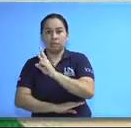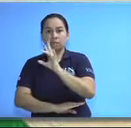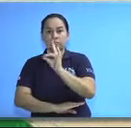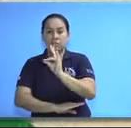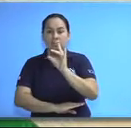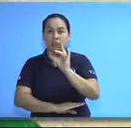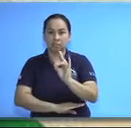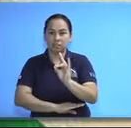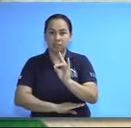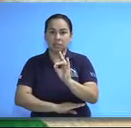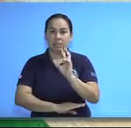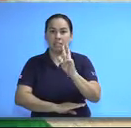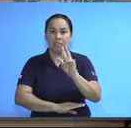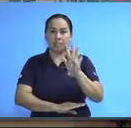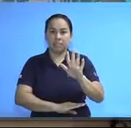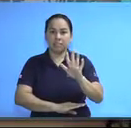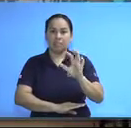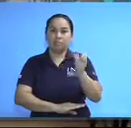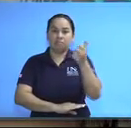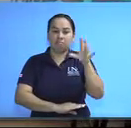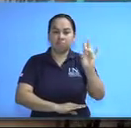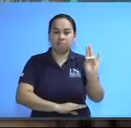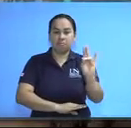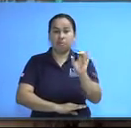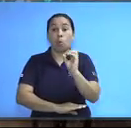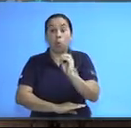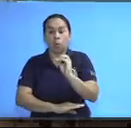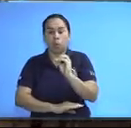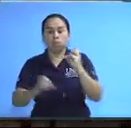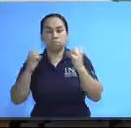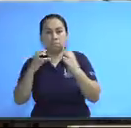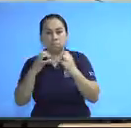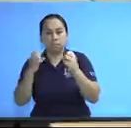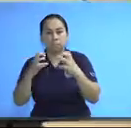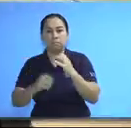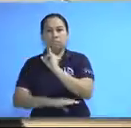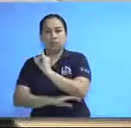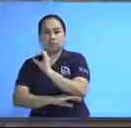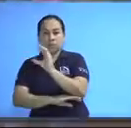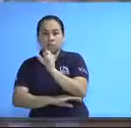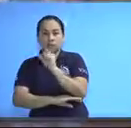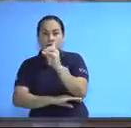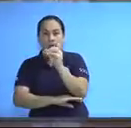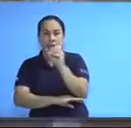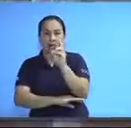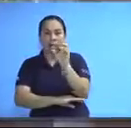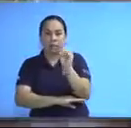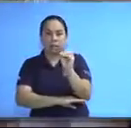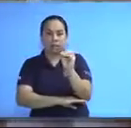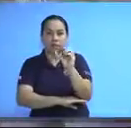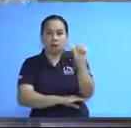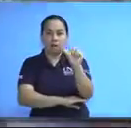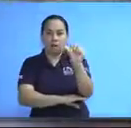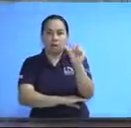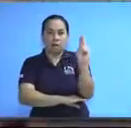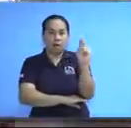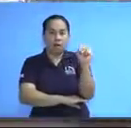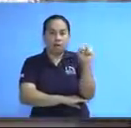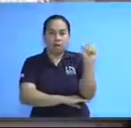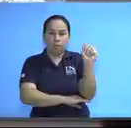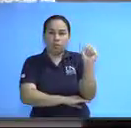2277-3518 o al correo y caldero